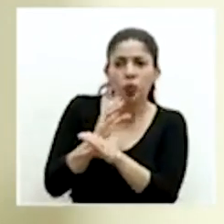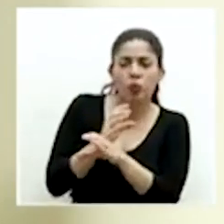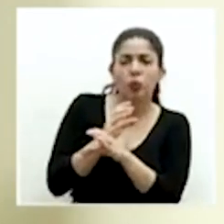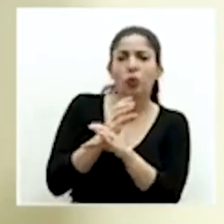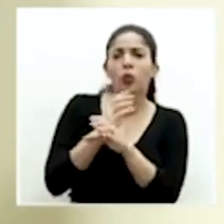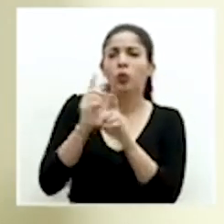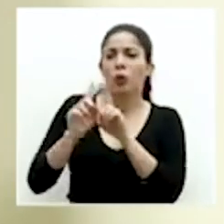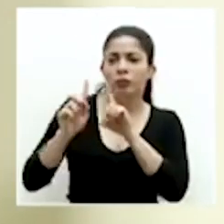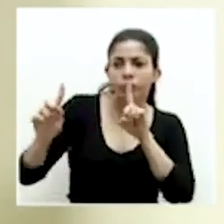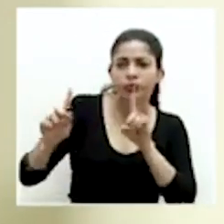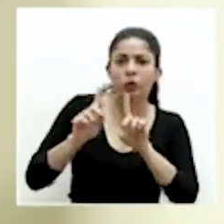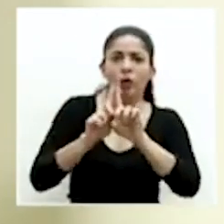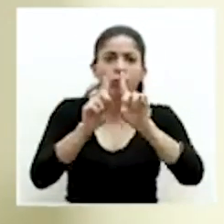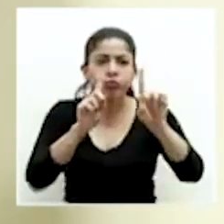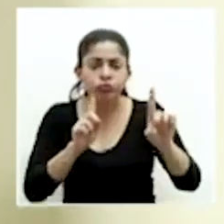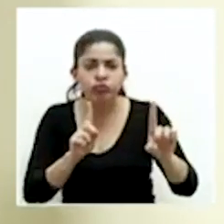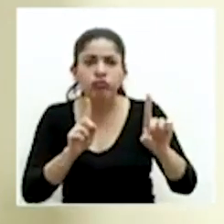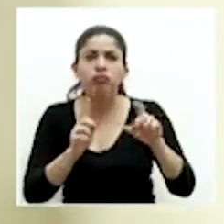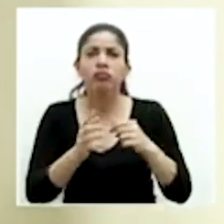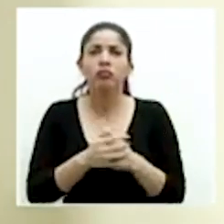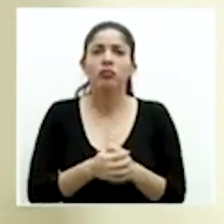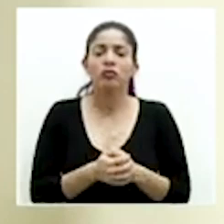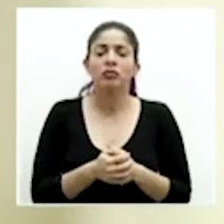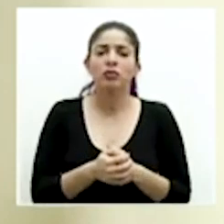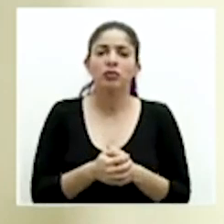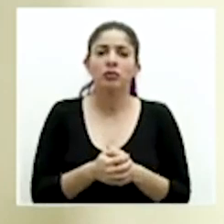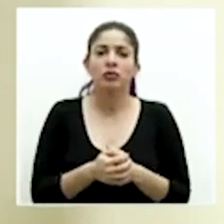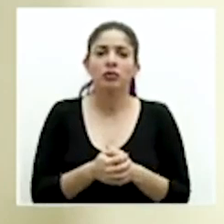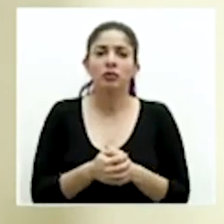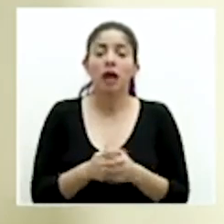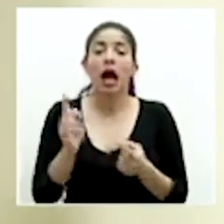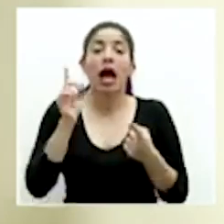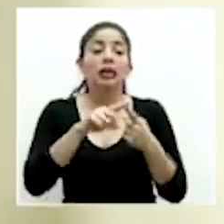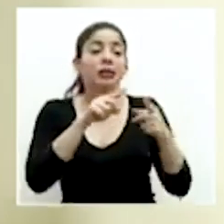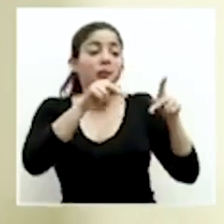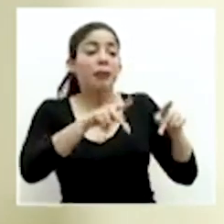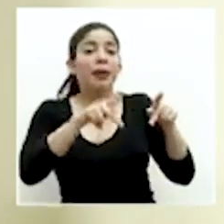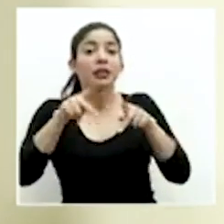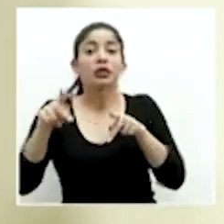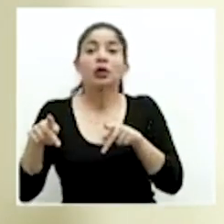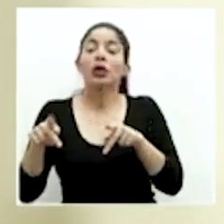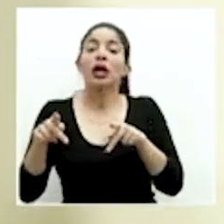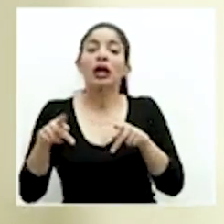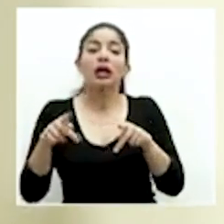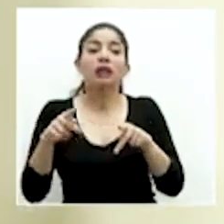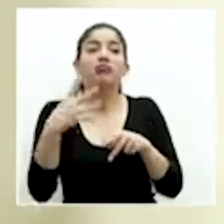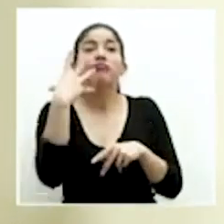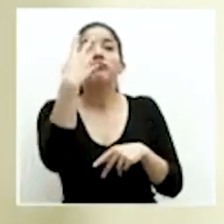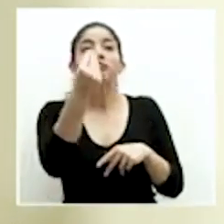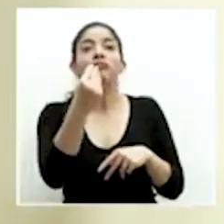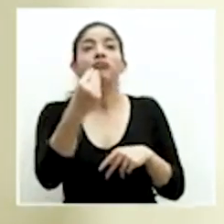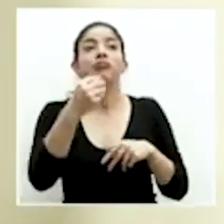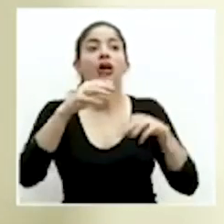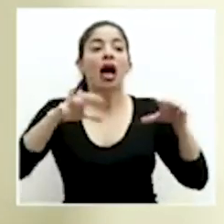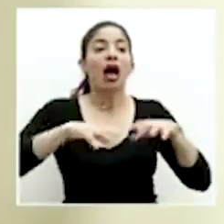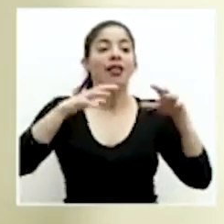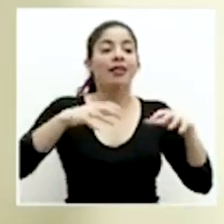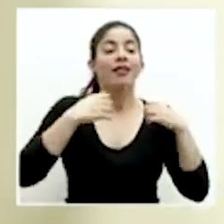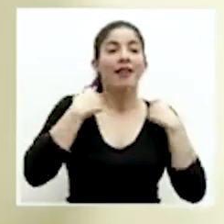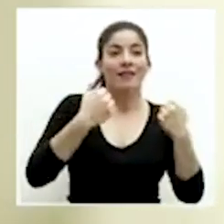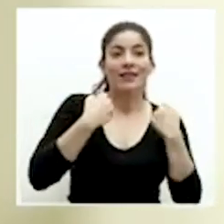las distancias, hasta las personas que salen a hacer actividad física